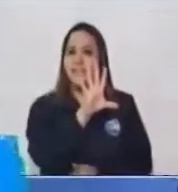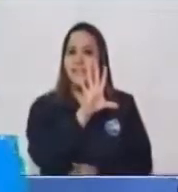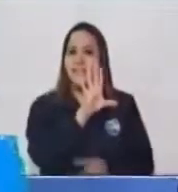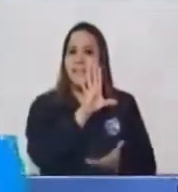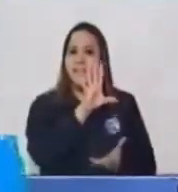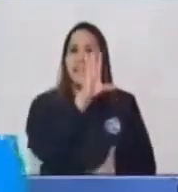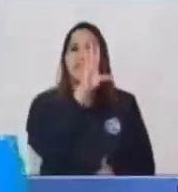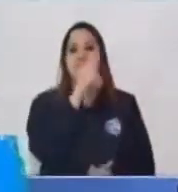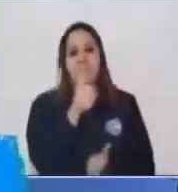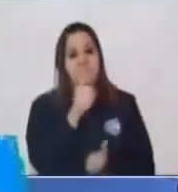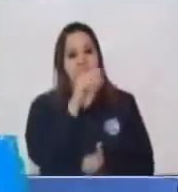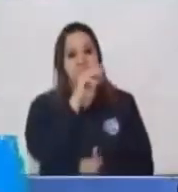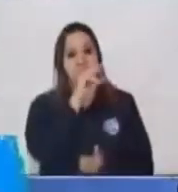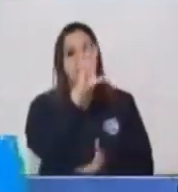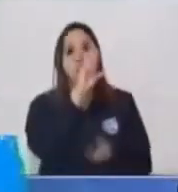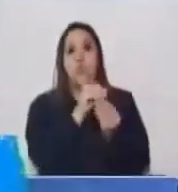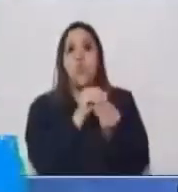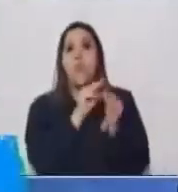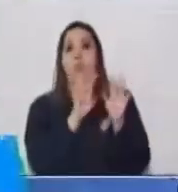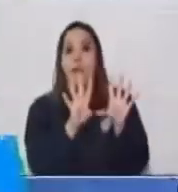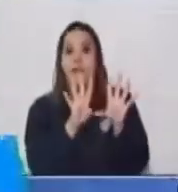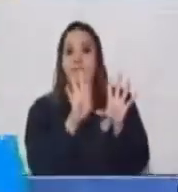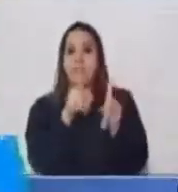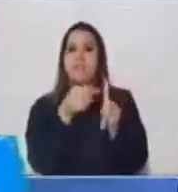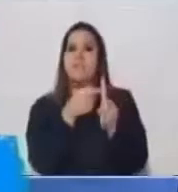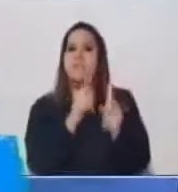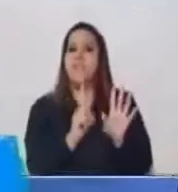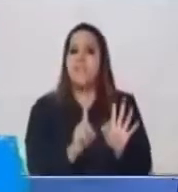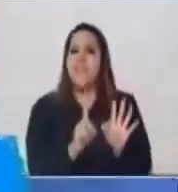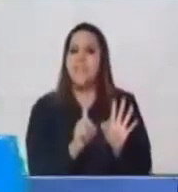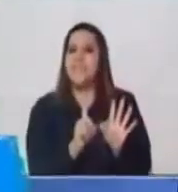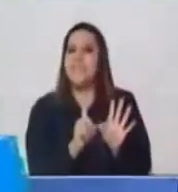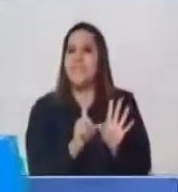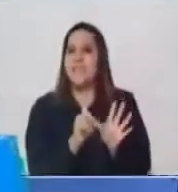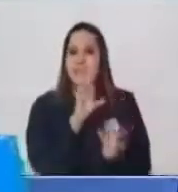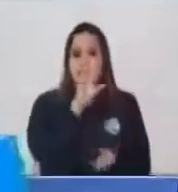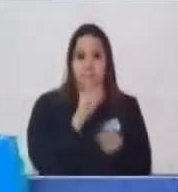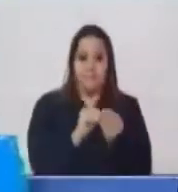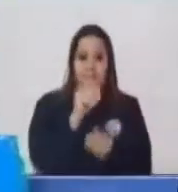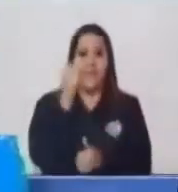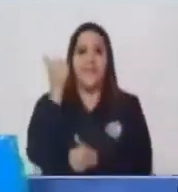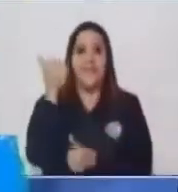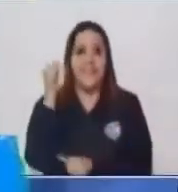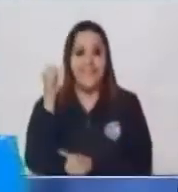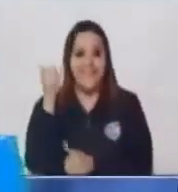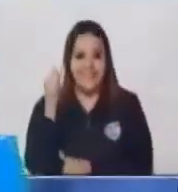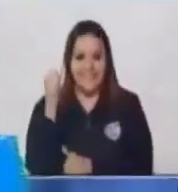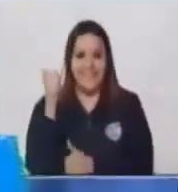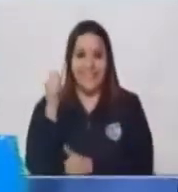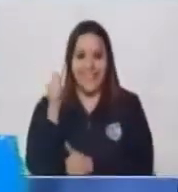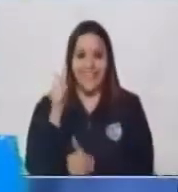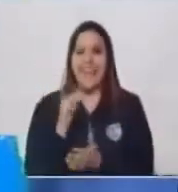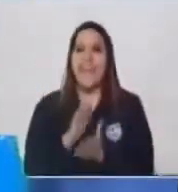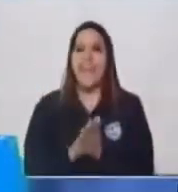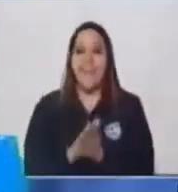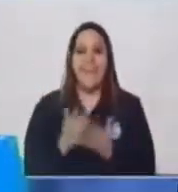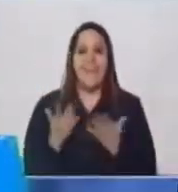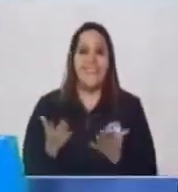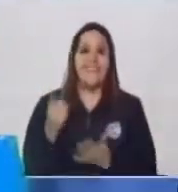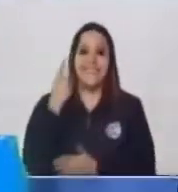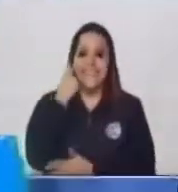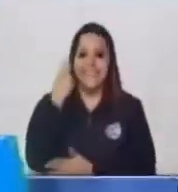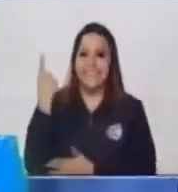Muy bien 9 9 más 6 15 ¿Sí? Entonces aquí